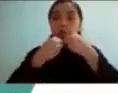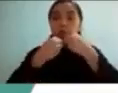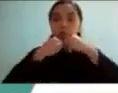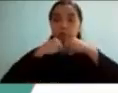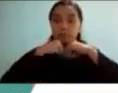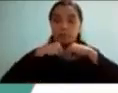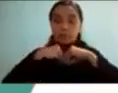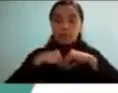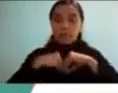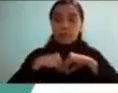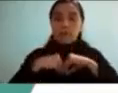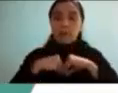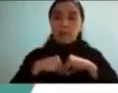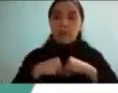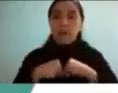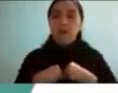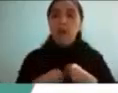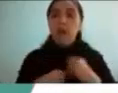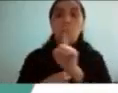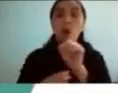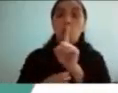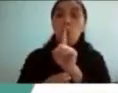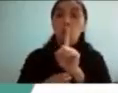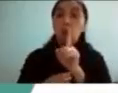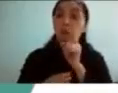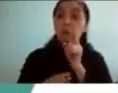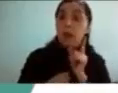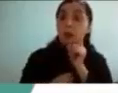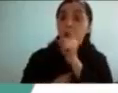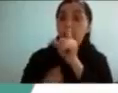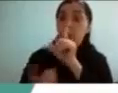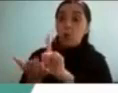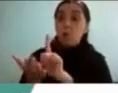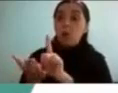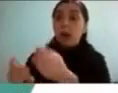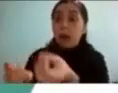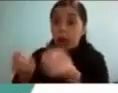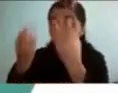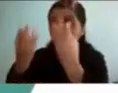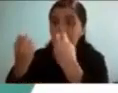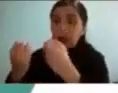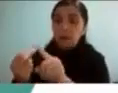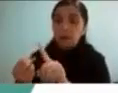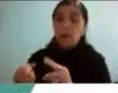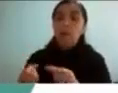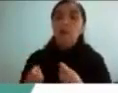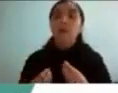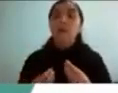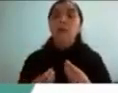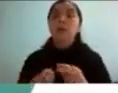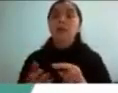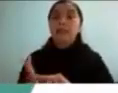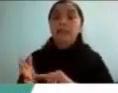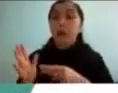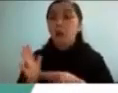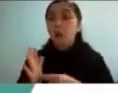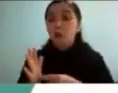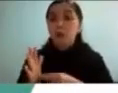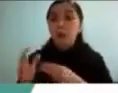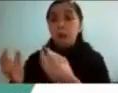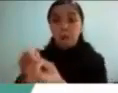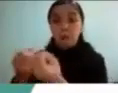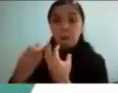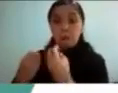incorporar no porque vayas a una terapia que te enseñen cuando ya tengas problemas en eso sino que también es algo que se va